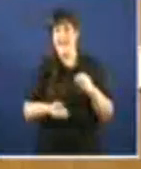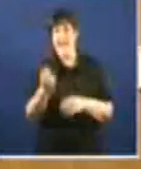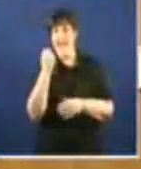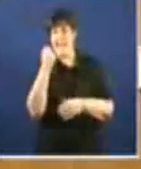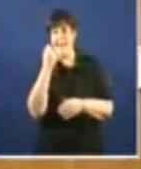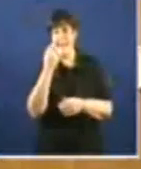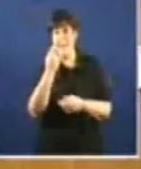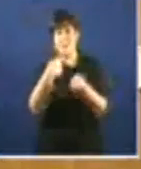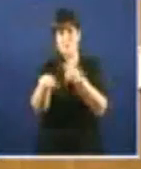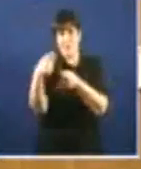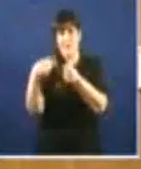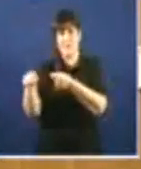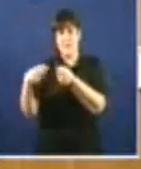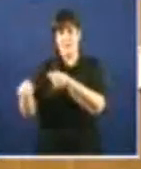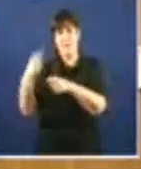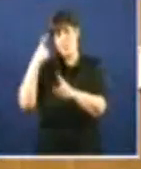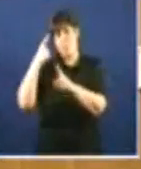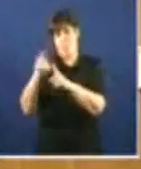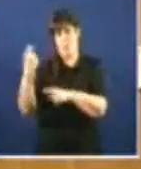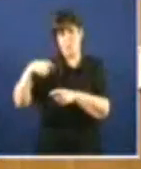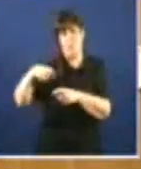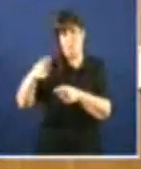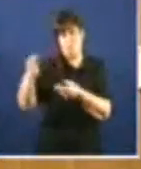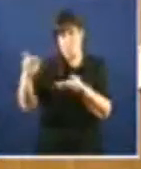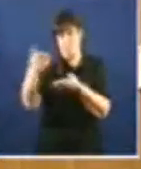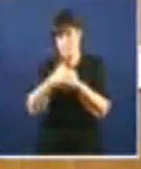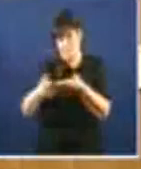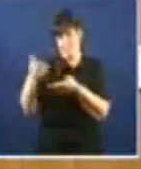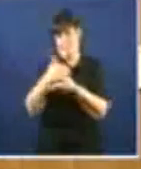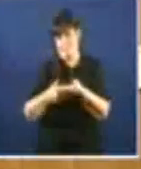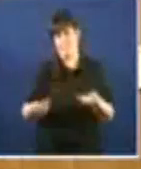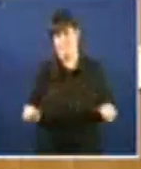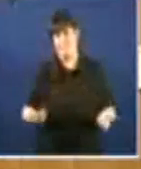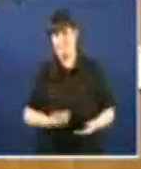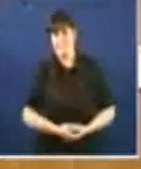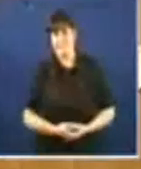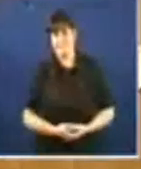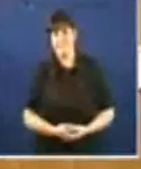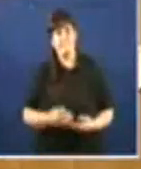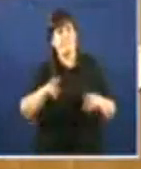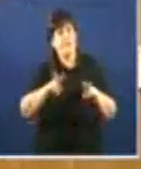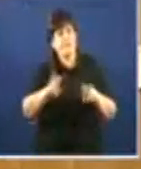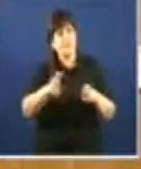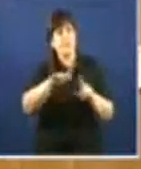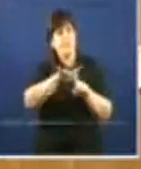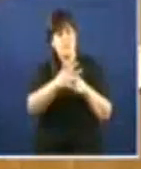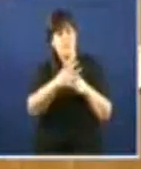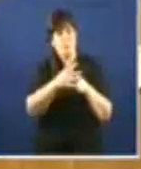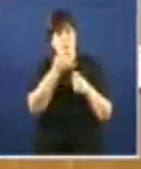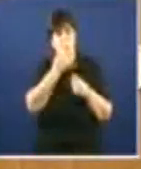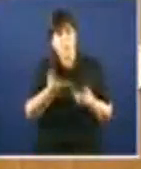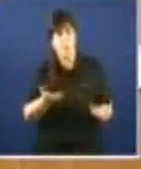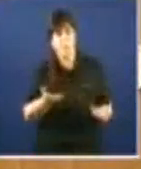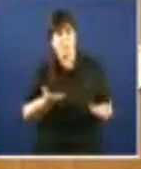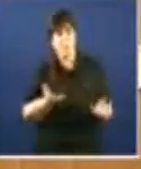para cobrar as conseguentes primas as renováveis. Todo iba ben, pero quere